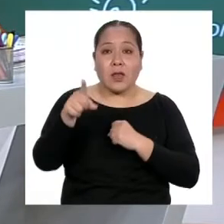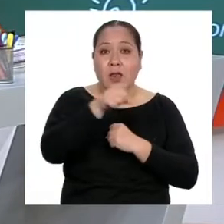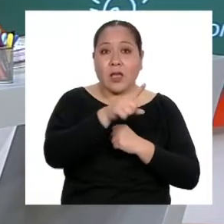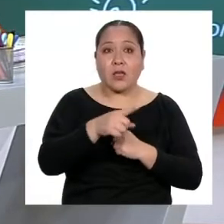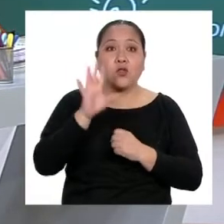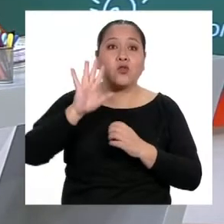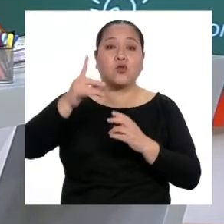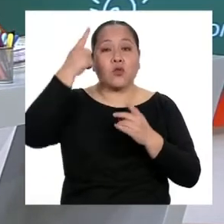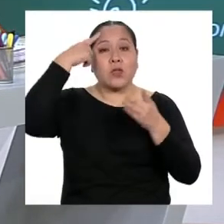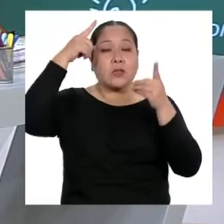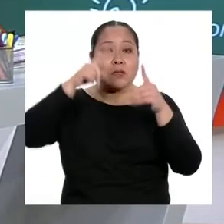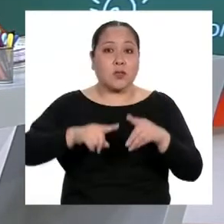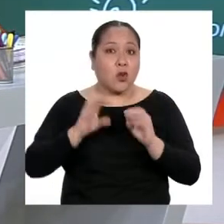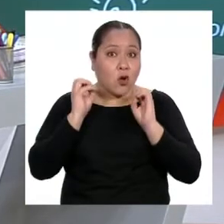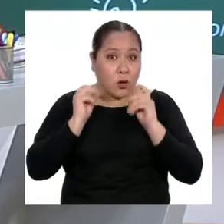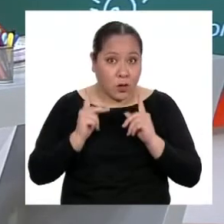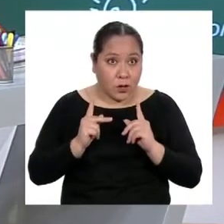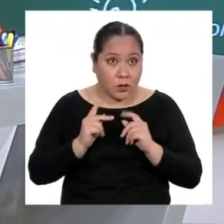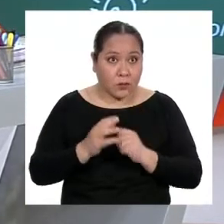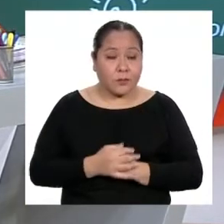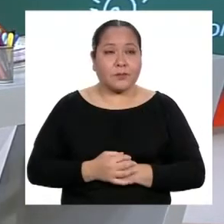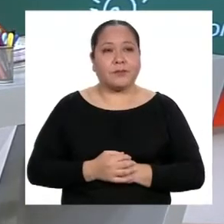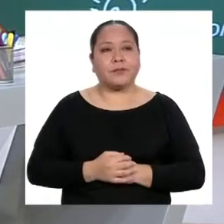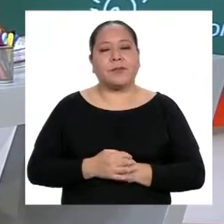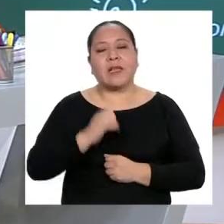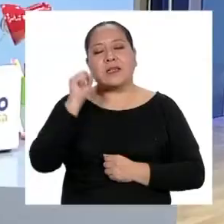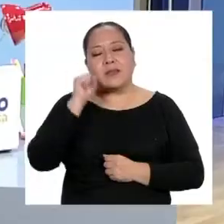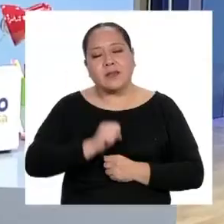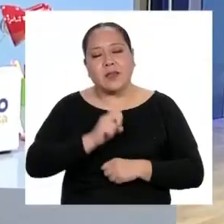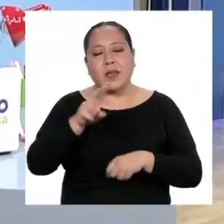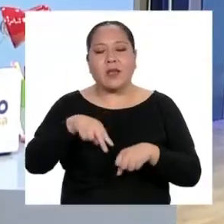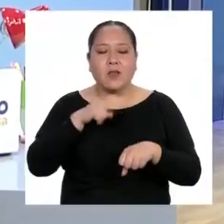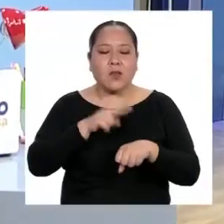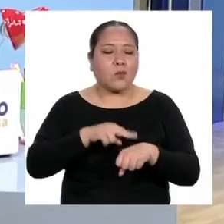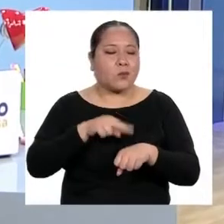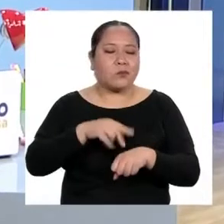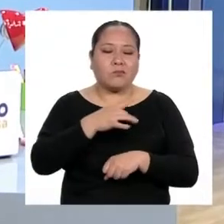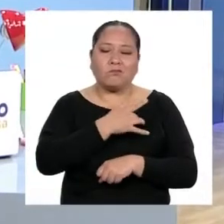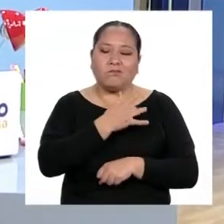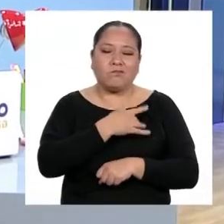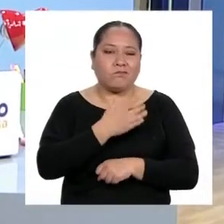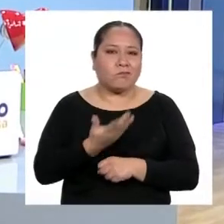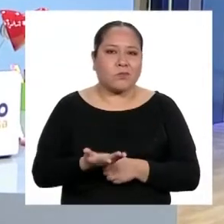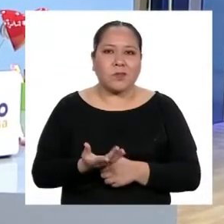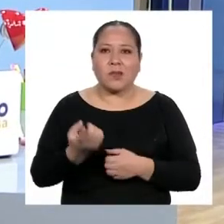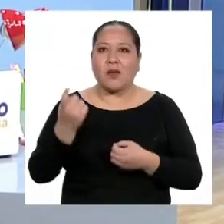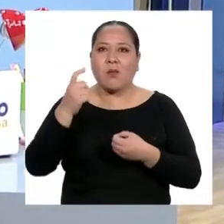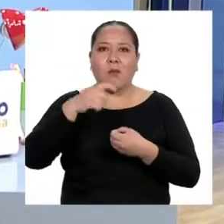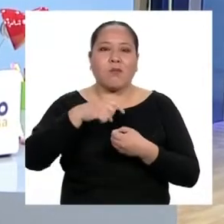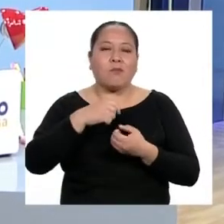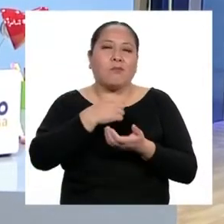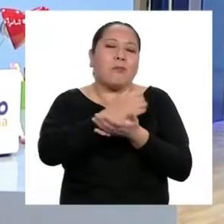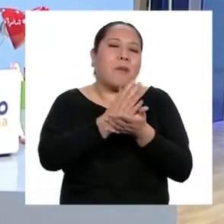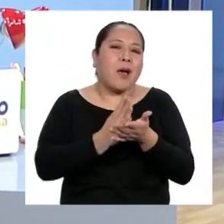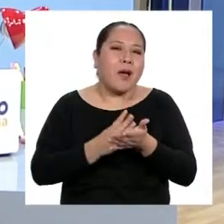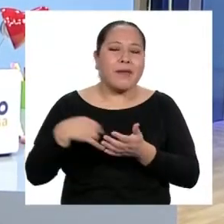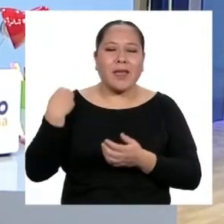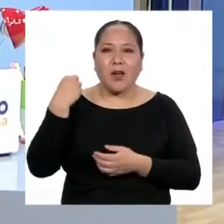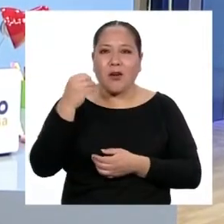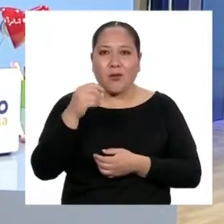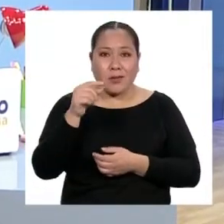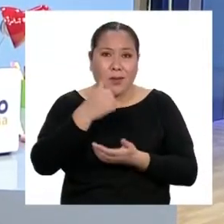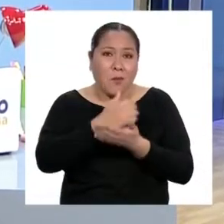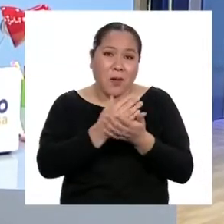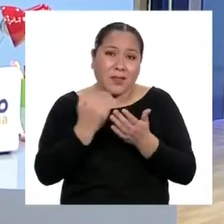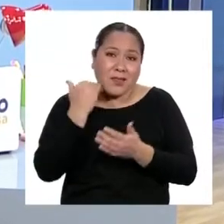decisión. Y es normal que te sientas así. Es parte de la adolescencia, es parte de crecer.